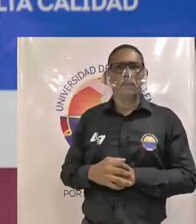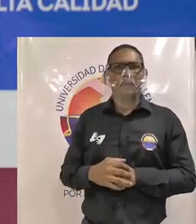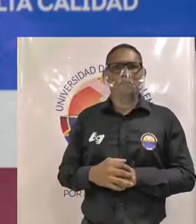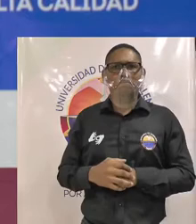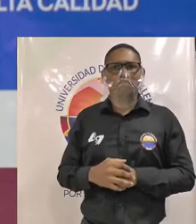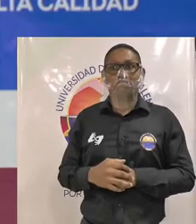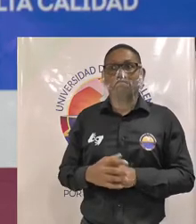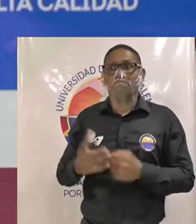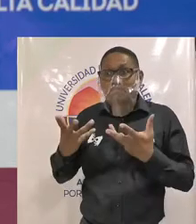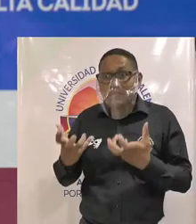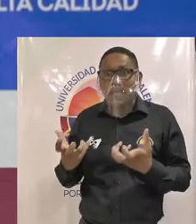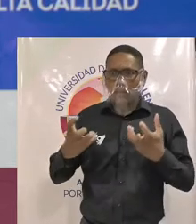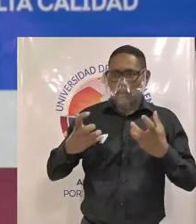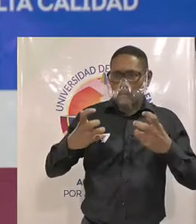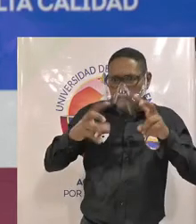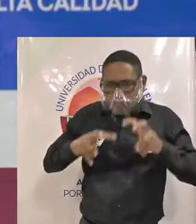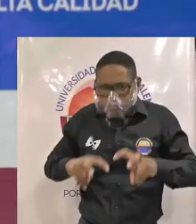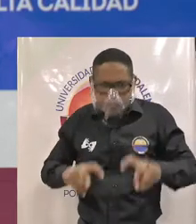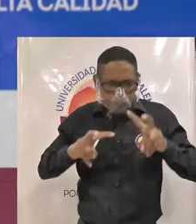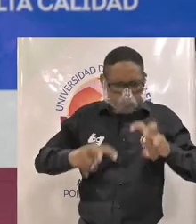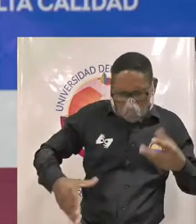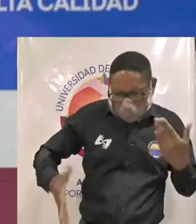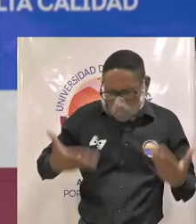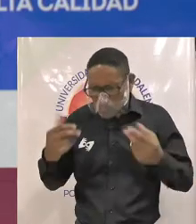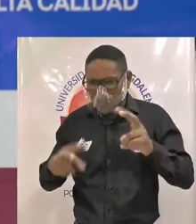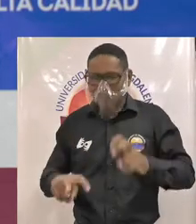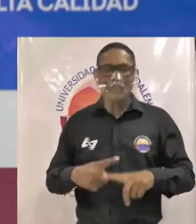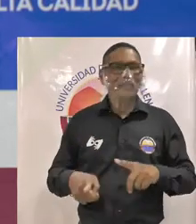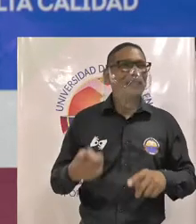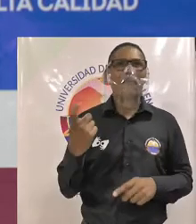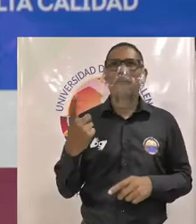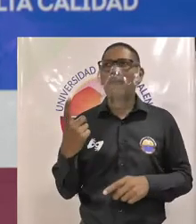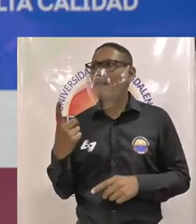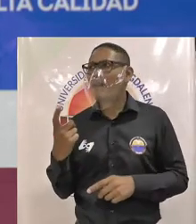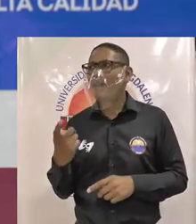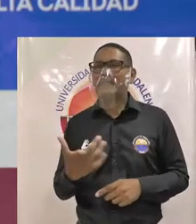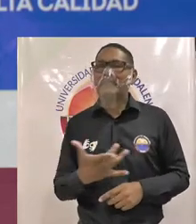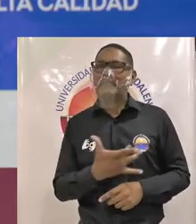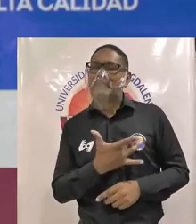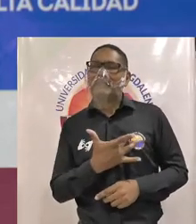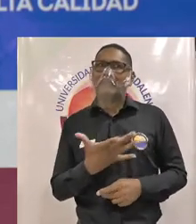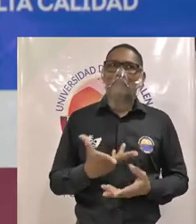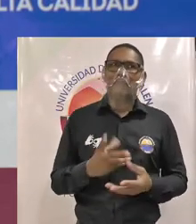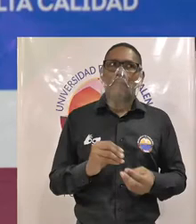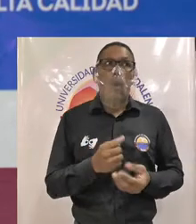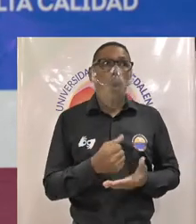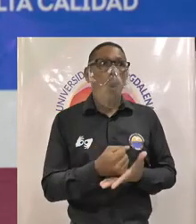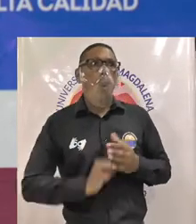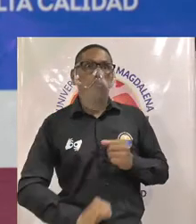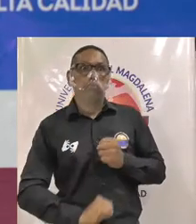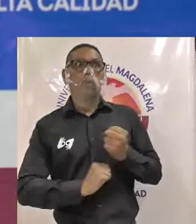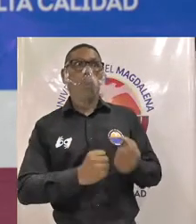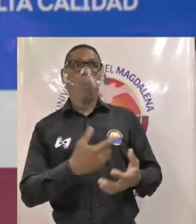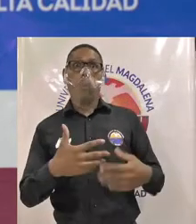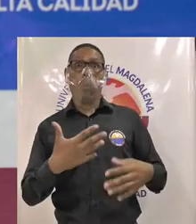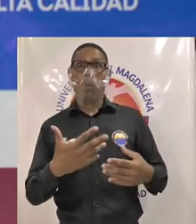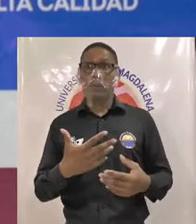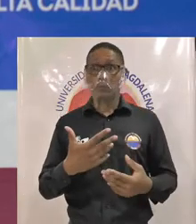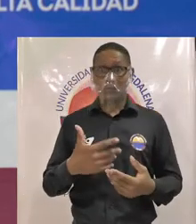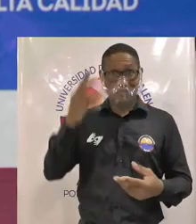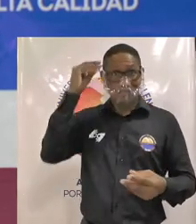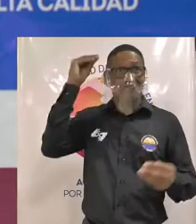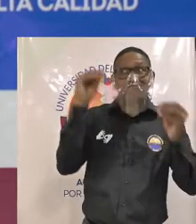quieren hacer investigación pero no encuentran el suficiente estímulo entonces tal vez al lograr esos